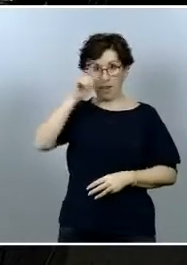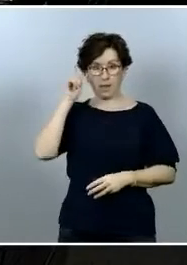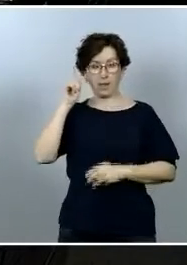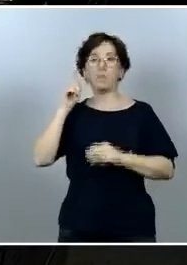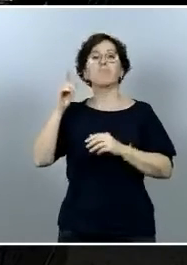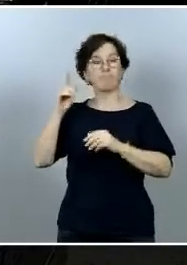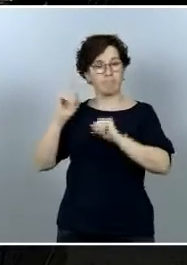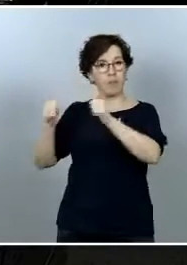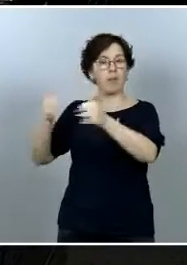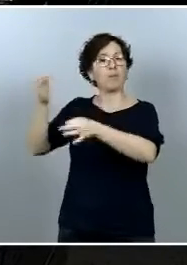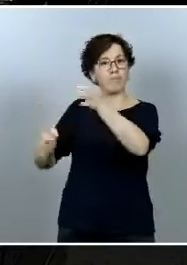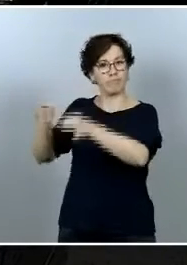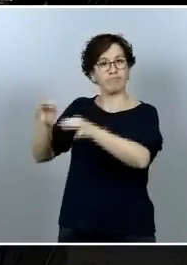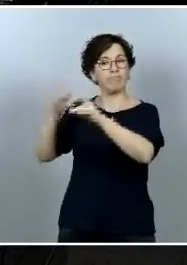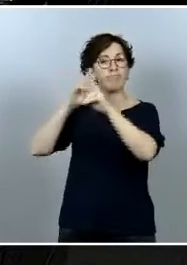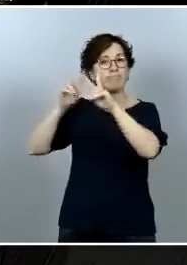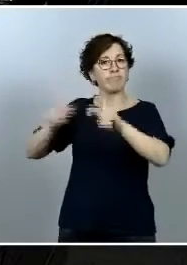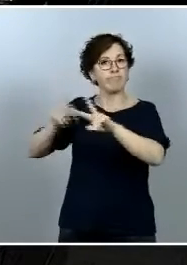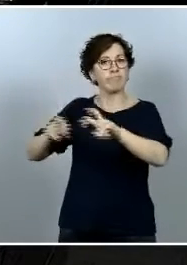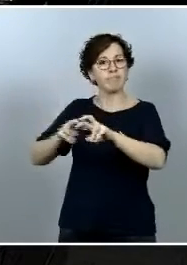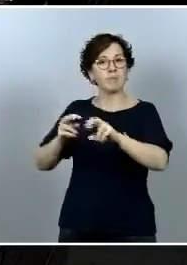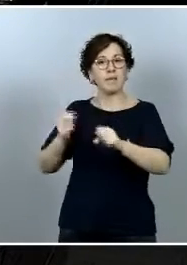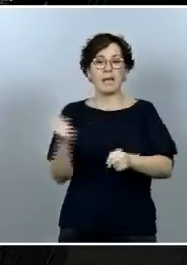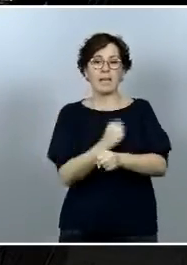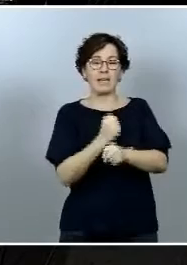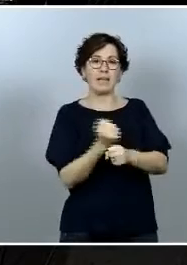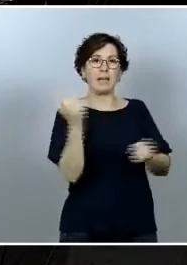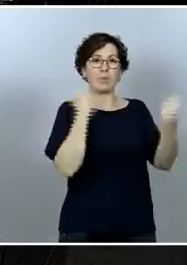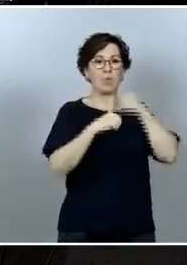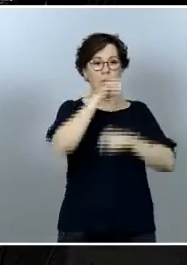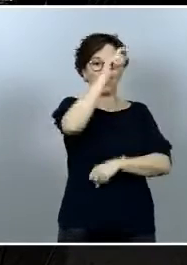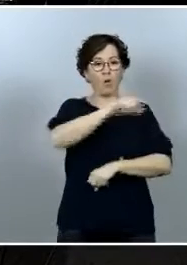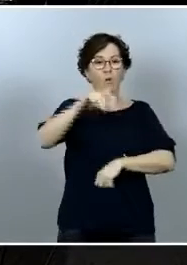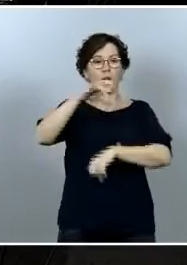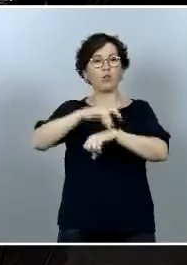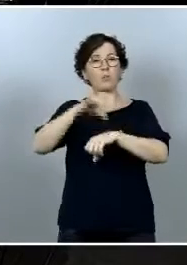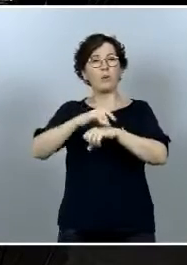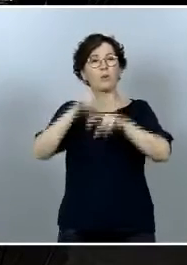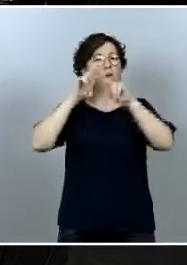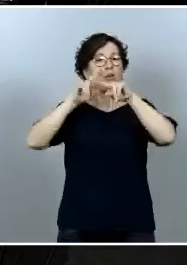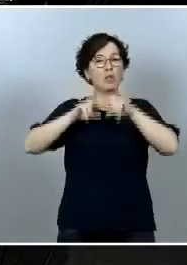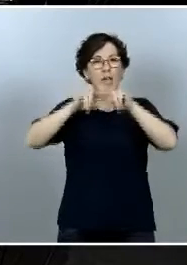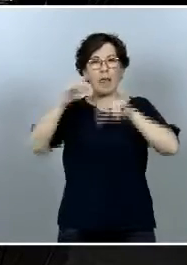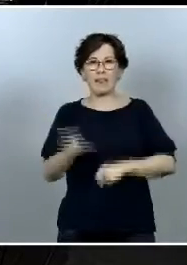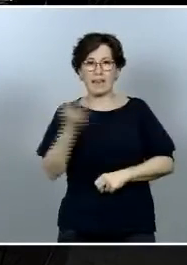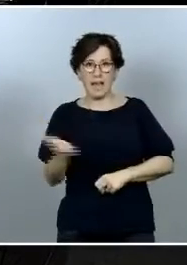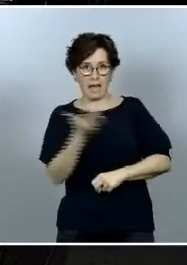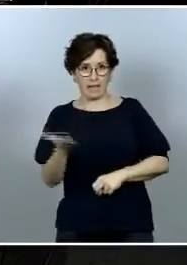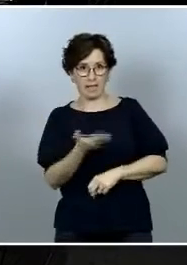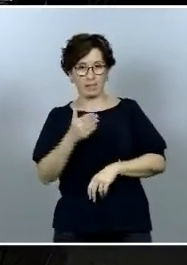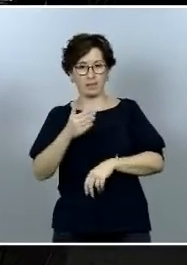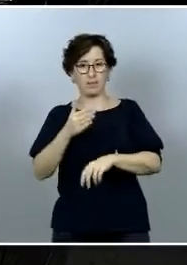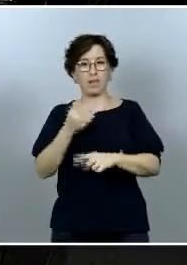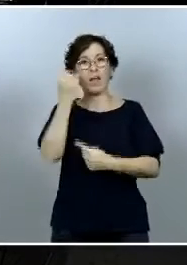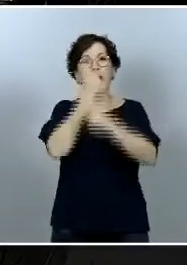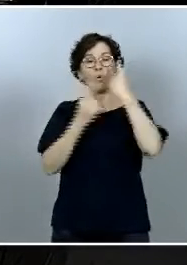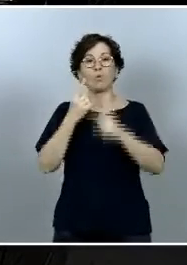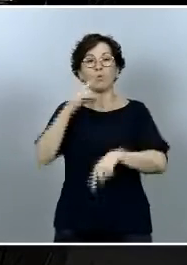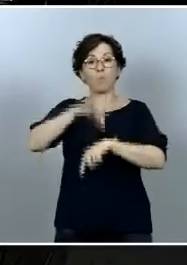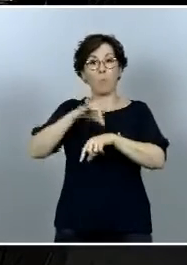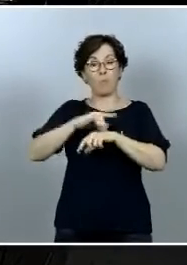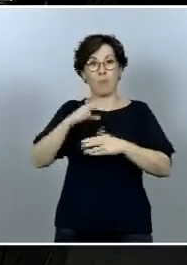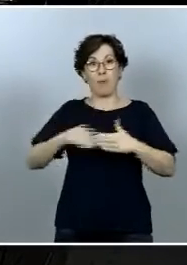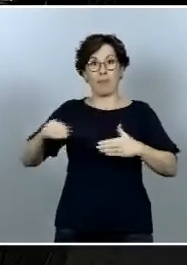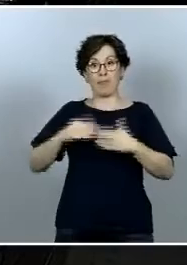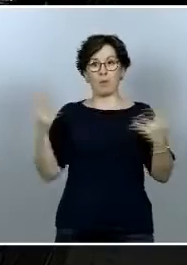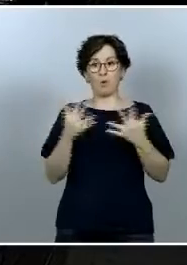investigar la actuación de los médicos en los triajes la discriminación de pacientes en urgencias ¿qué